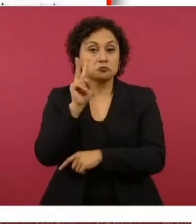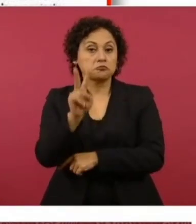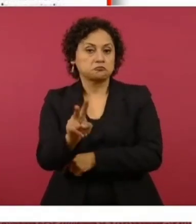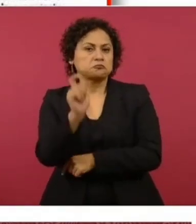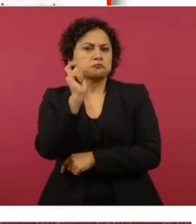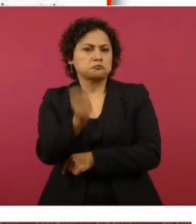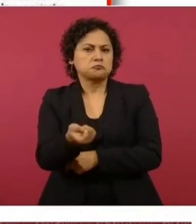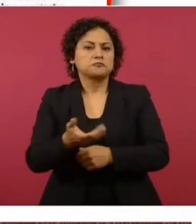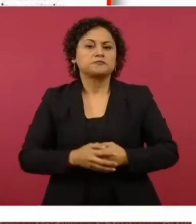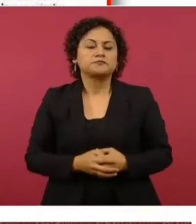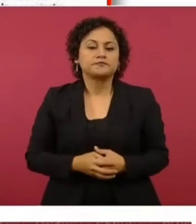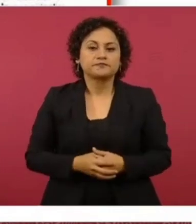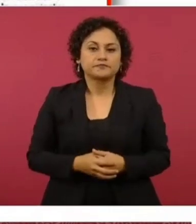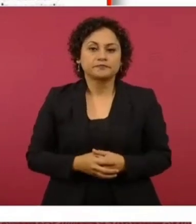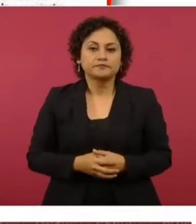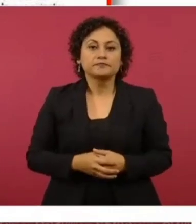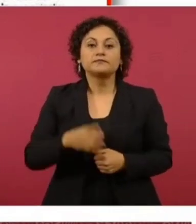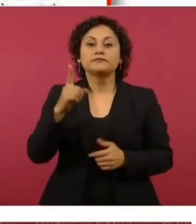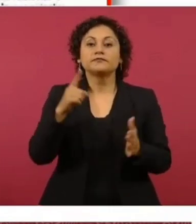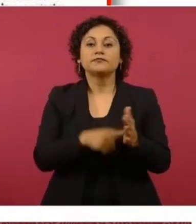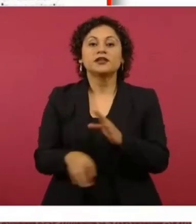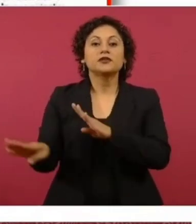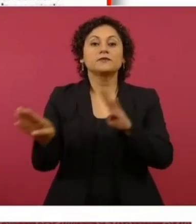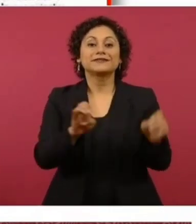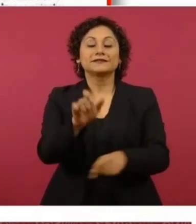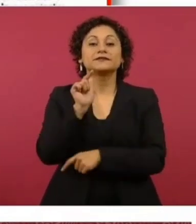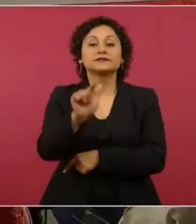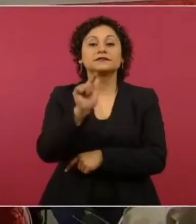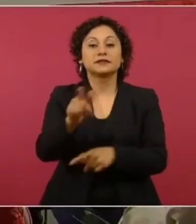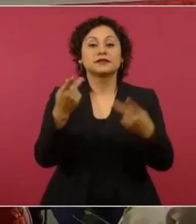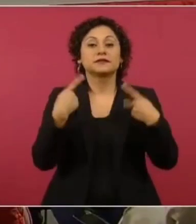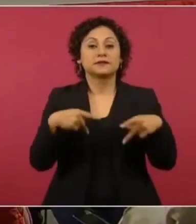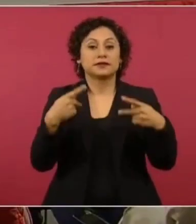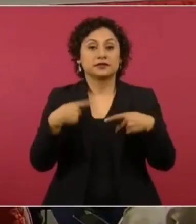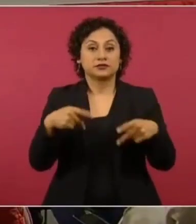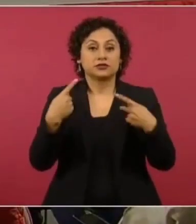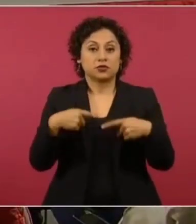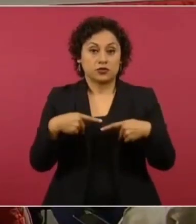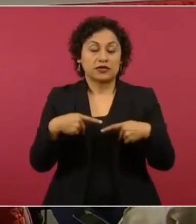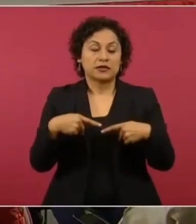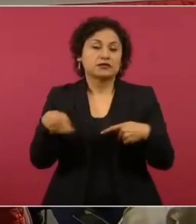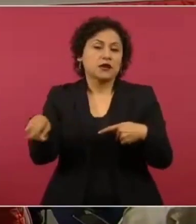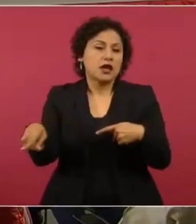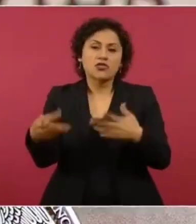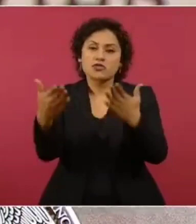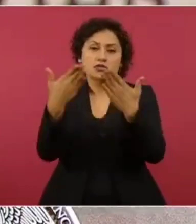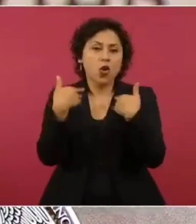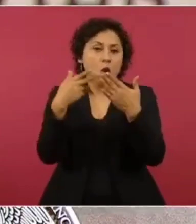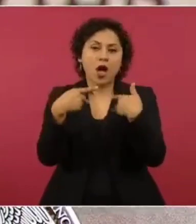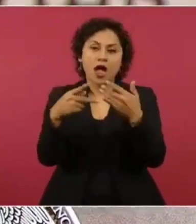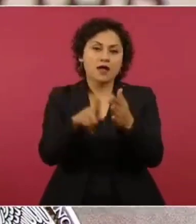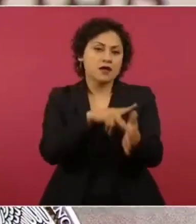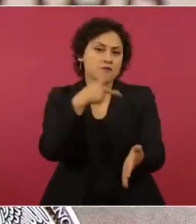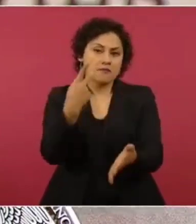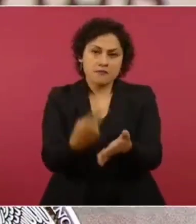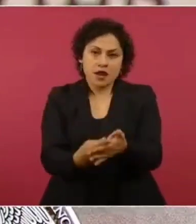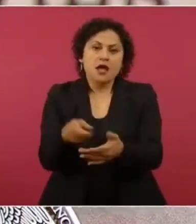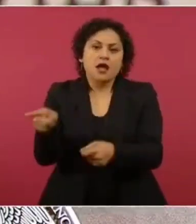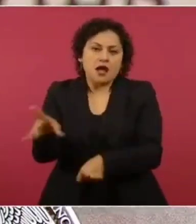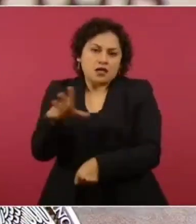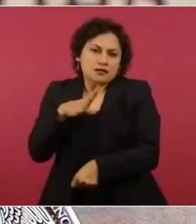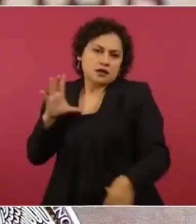estas mil novecientas diecisiete personas tienen plazas de confianza. Esto que